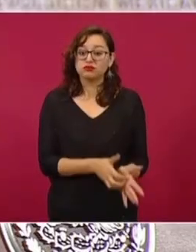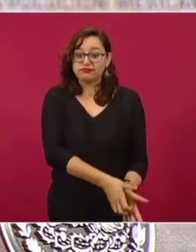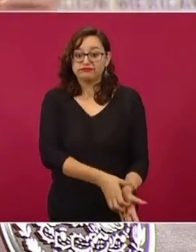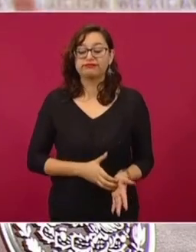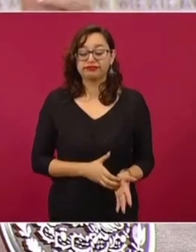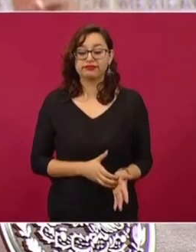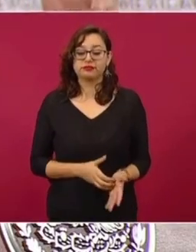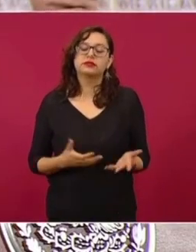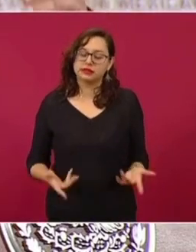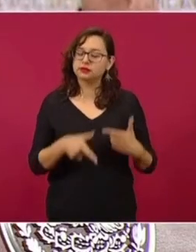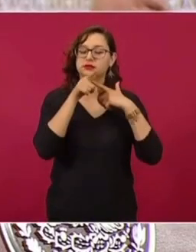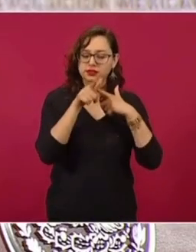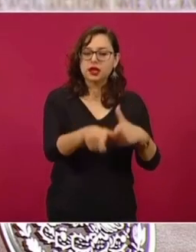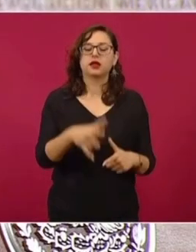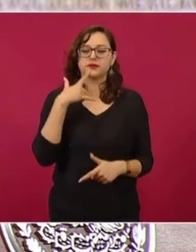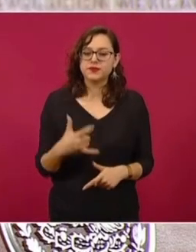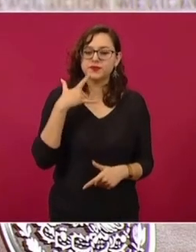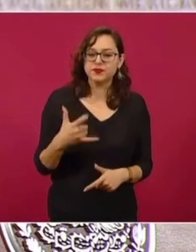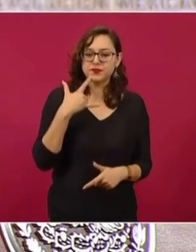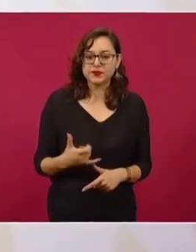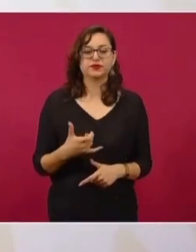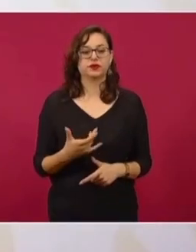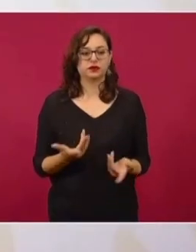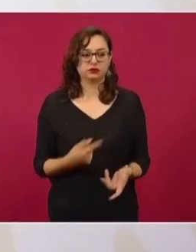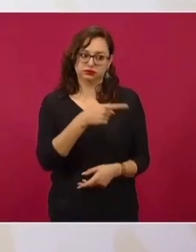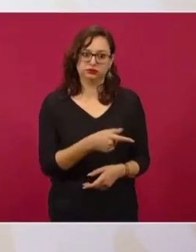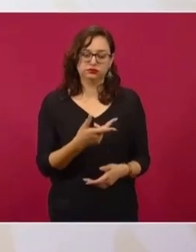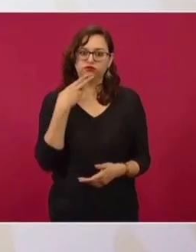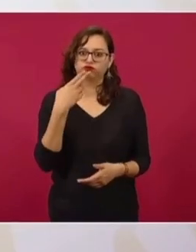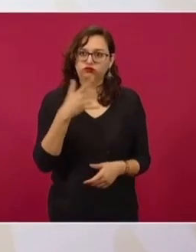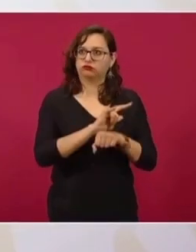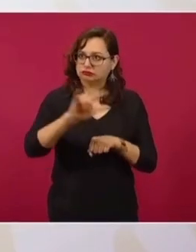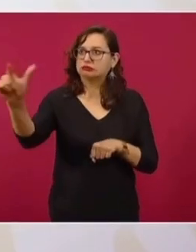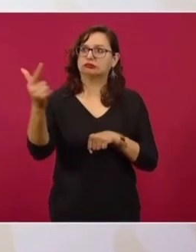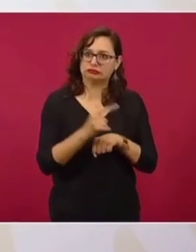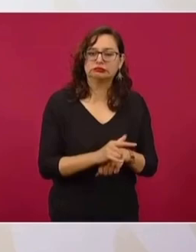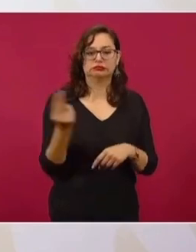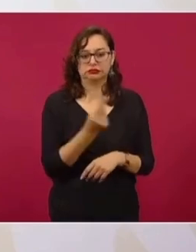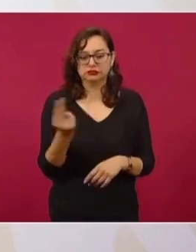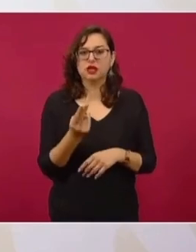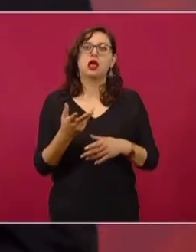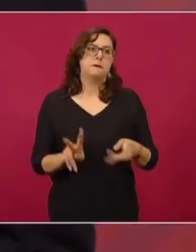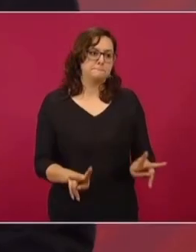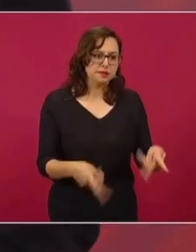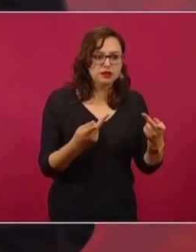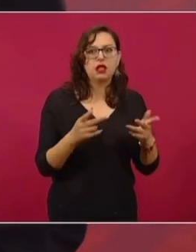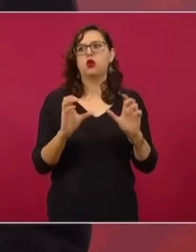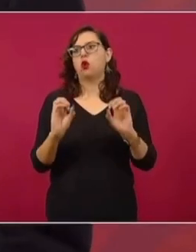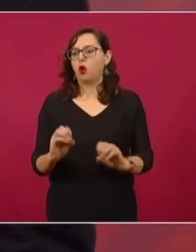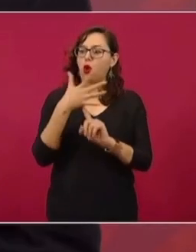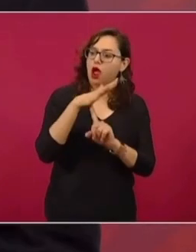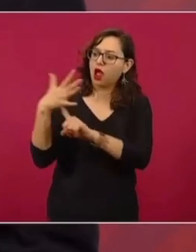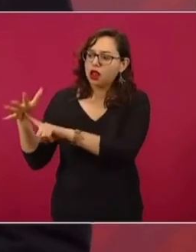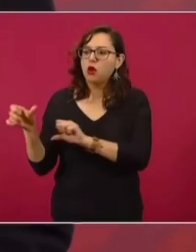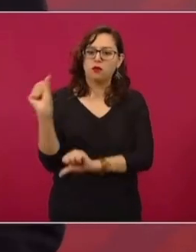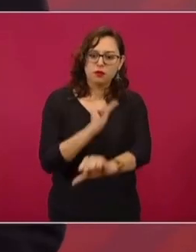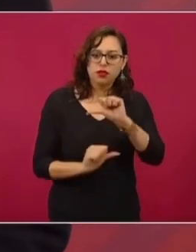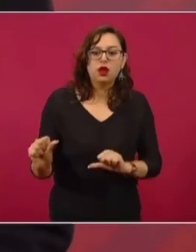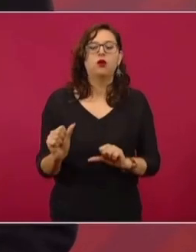Y sí vamos a buscar la forma de que vuele, ya sea vendiéndolo, intercambiándolo por los helicópteros o